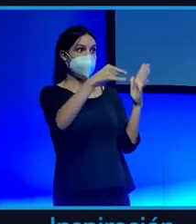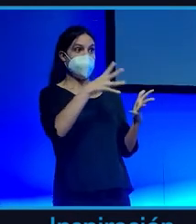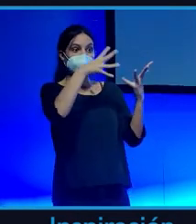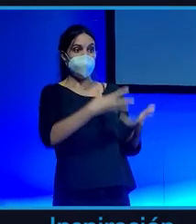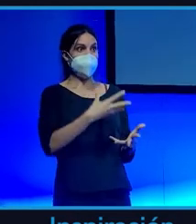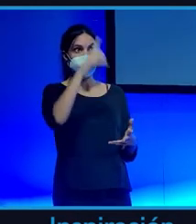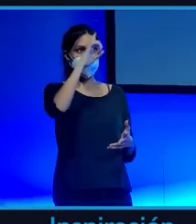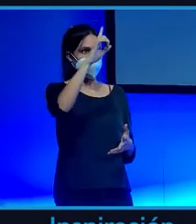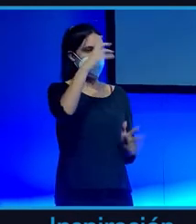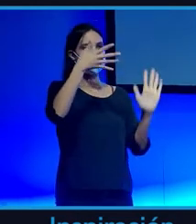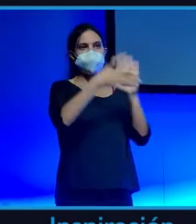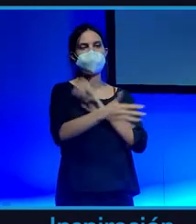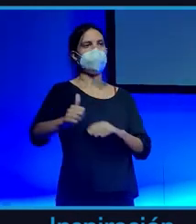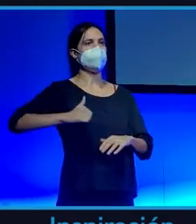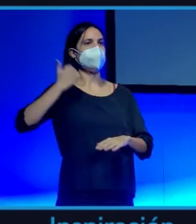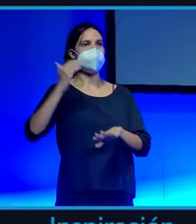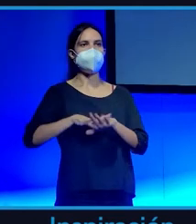muchísimas oportunidades de inversión.